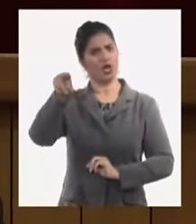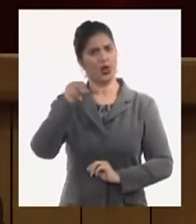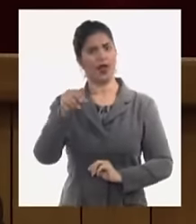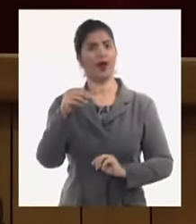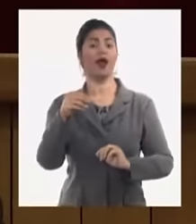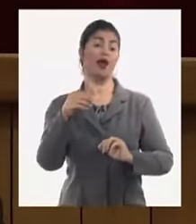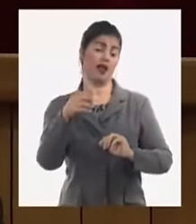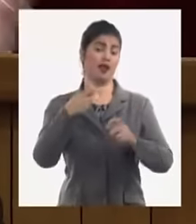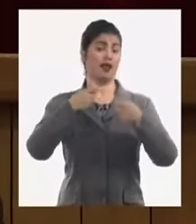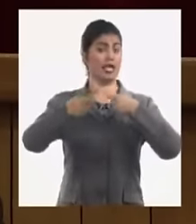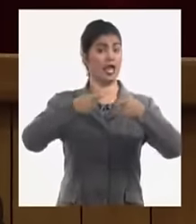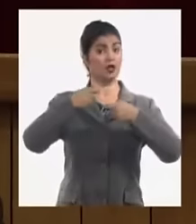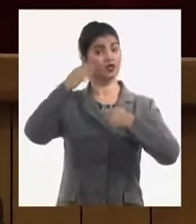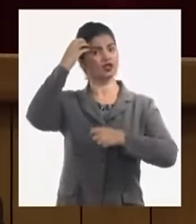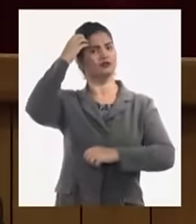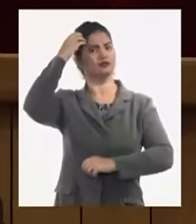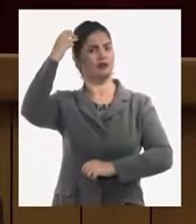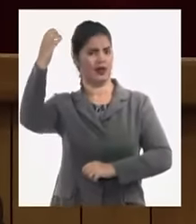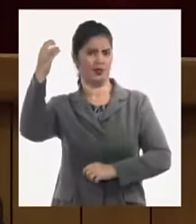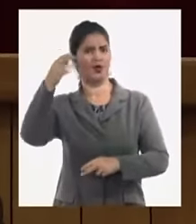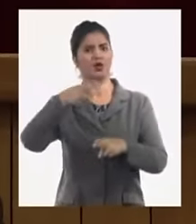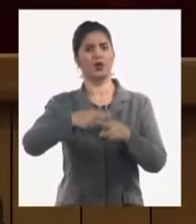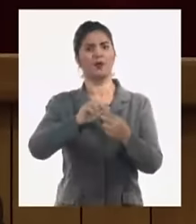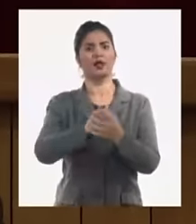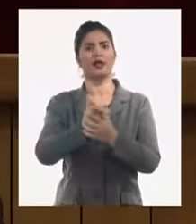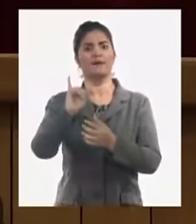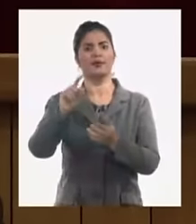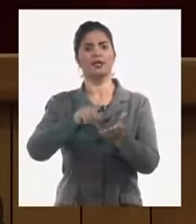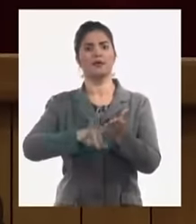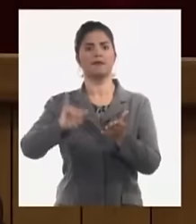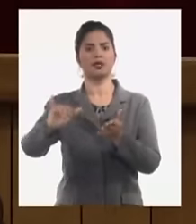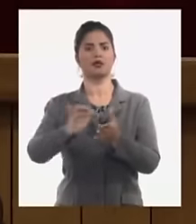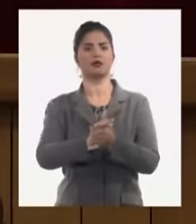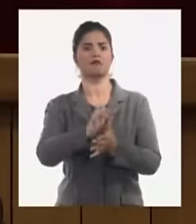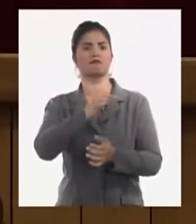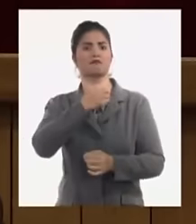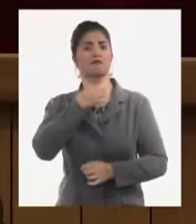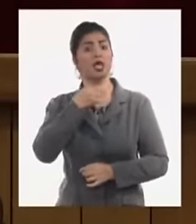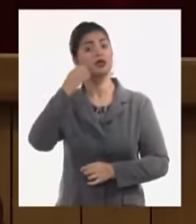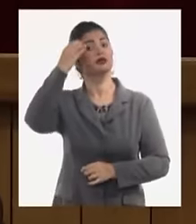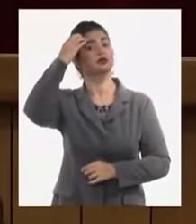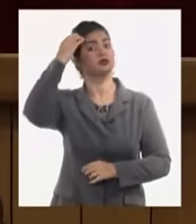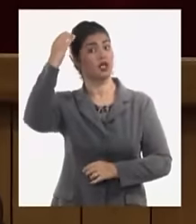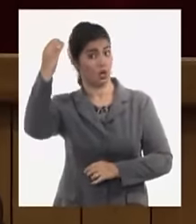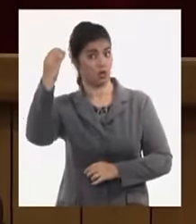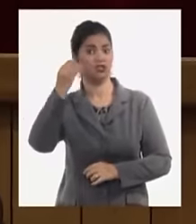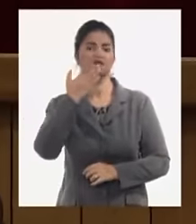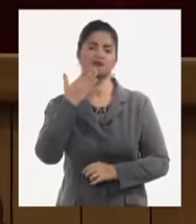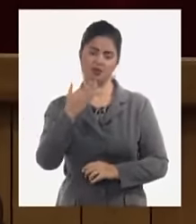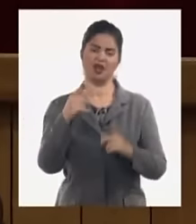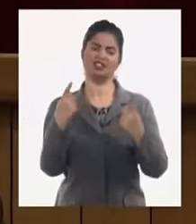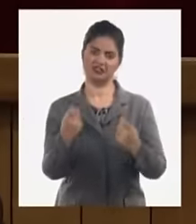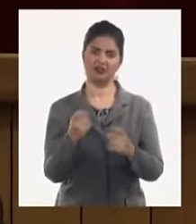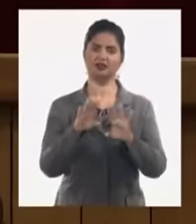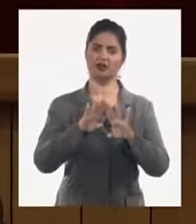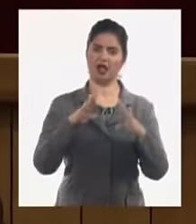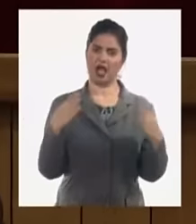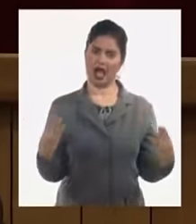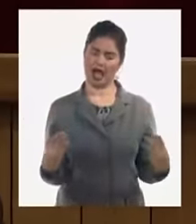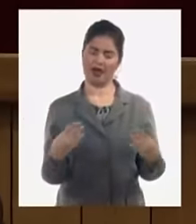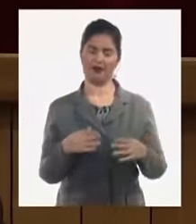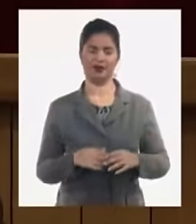estatales que tienen otras atribuciones que tienen un grupo de facultades que permiten una gestión eficiente